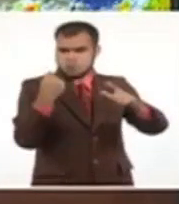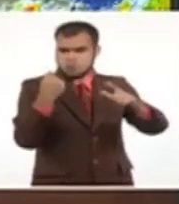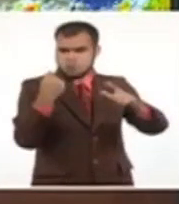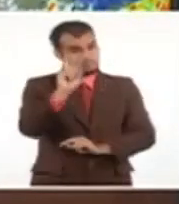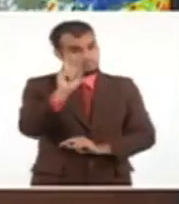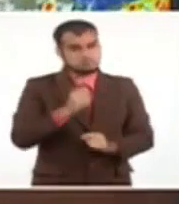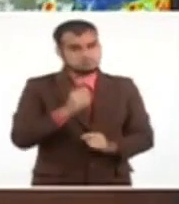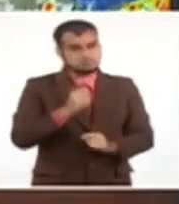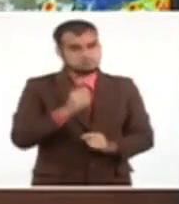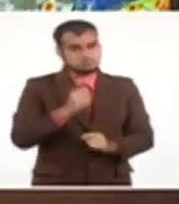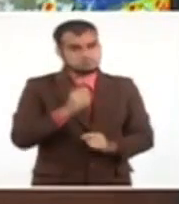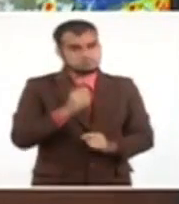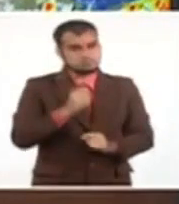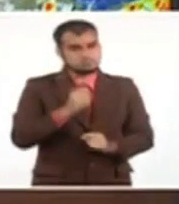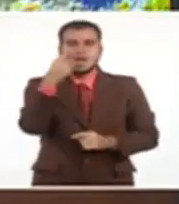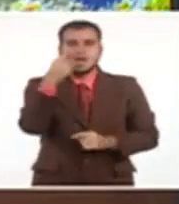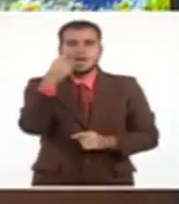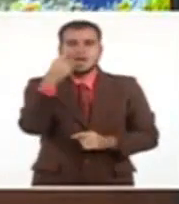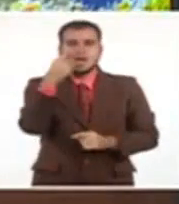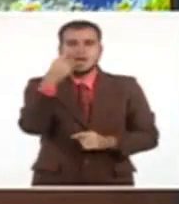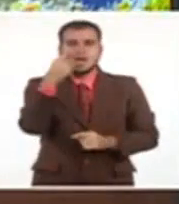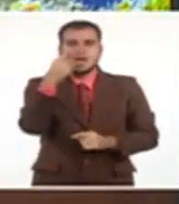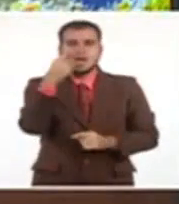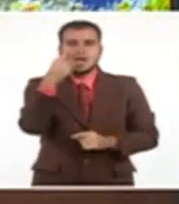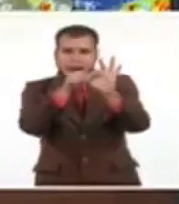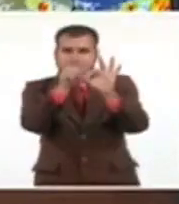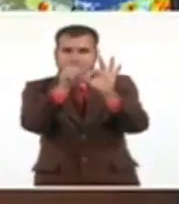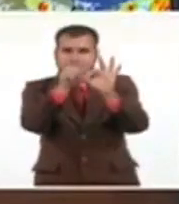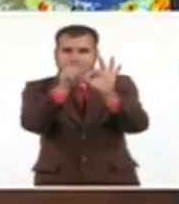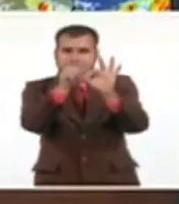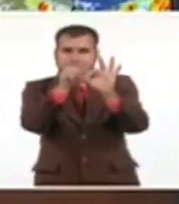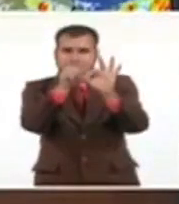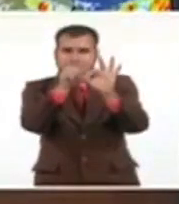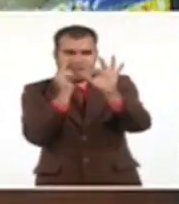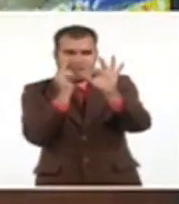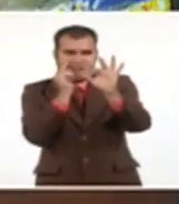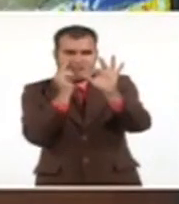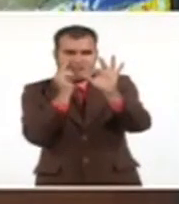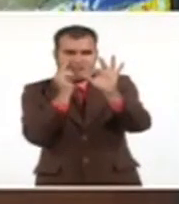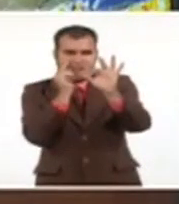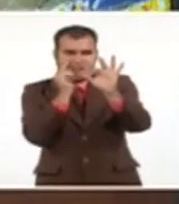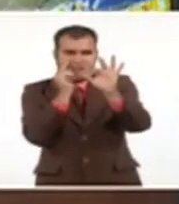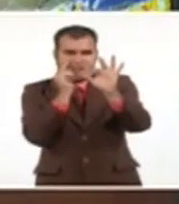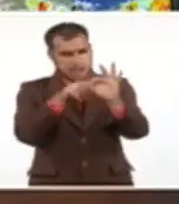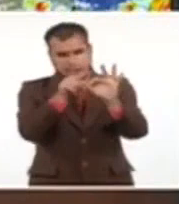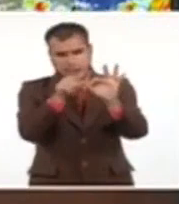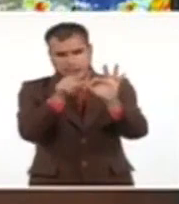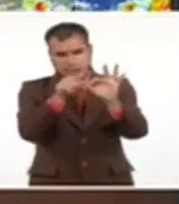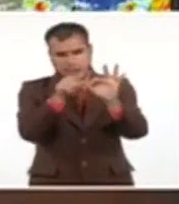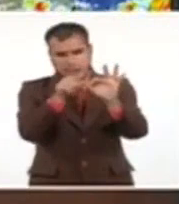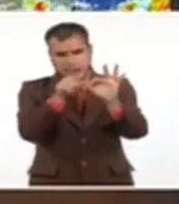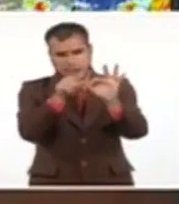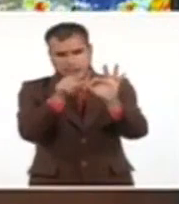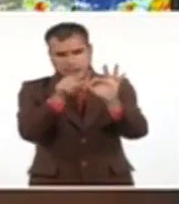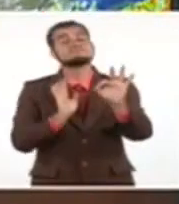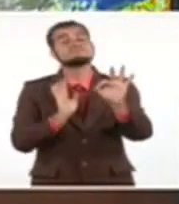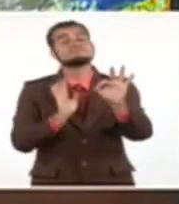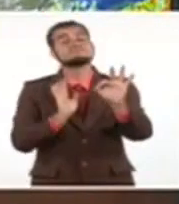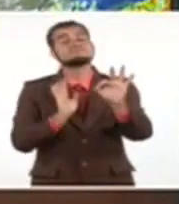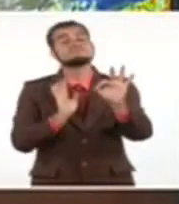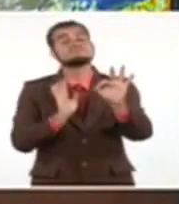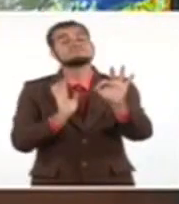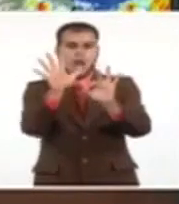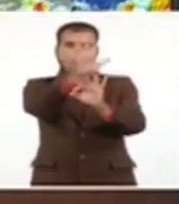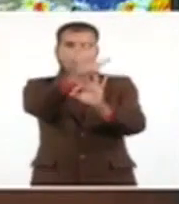circulación definida en este sistema. Lo que sí ha aumentado las áreas de chubacos